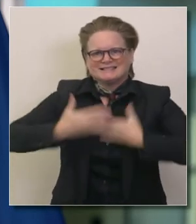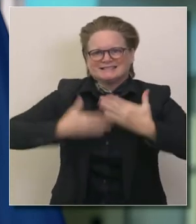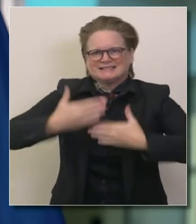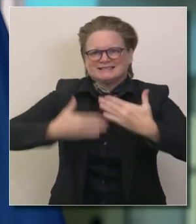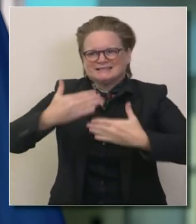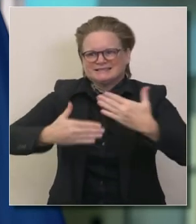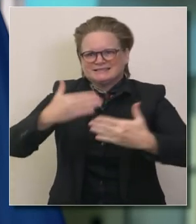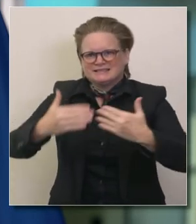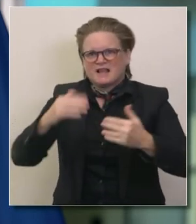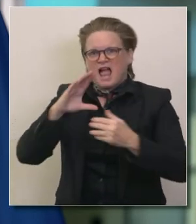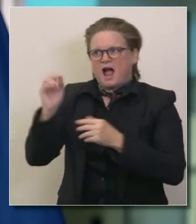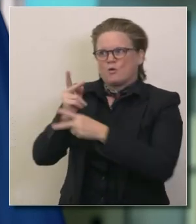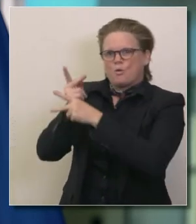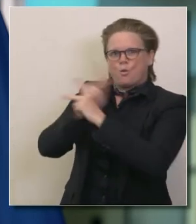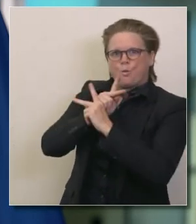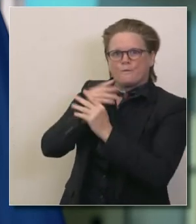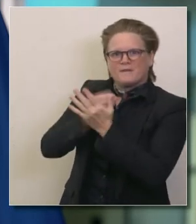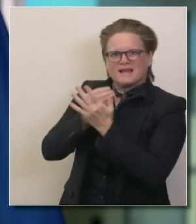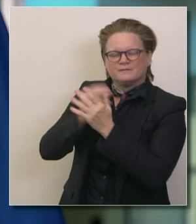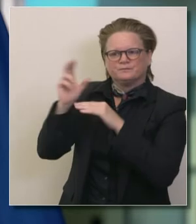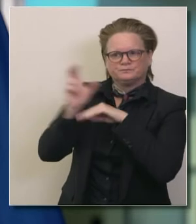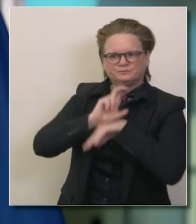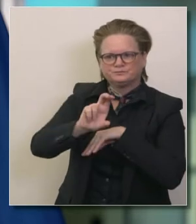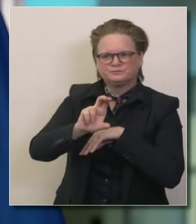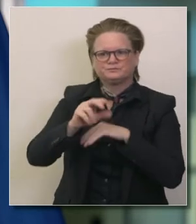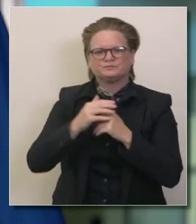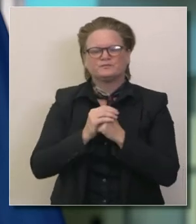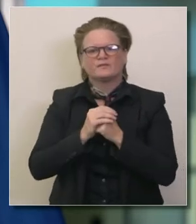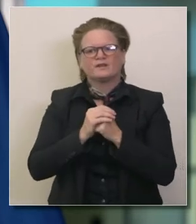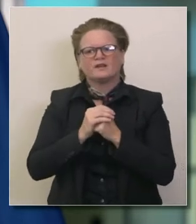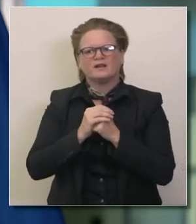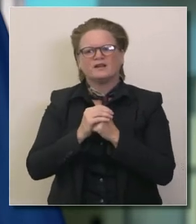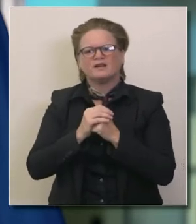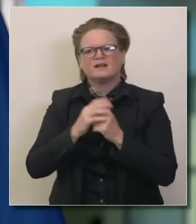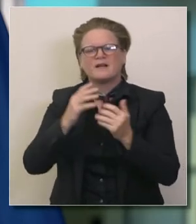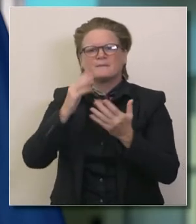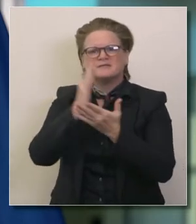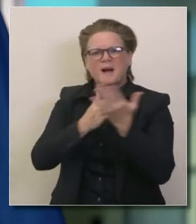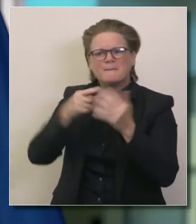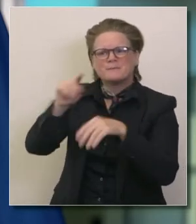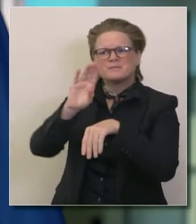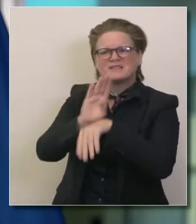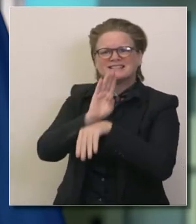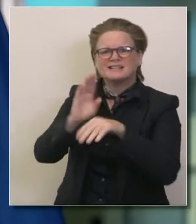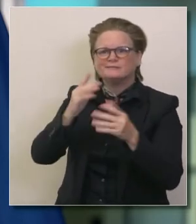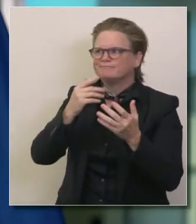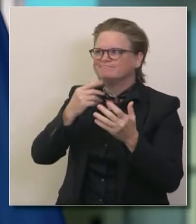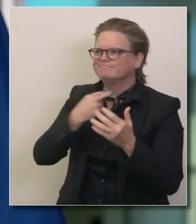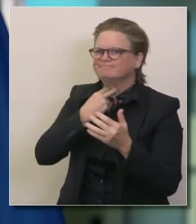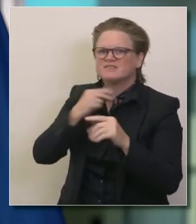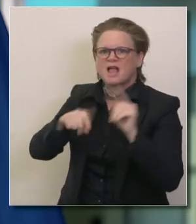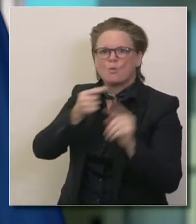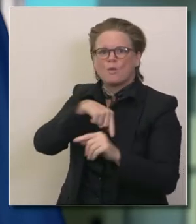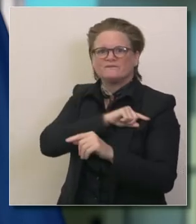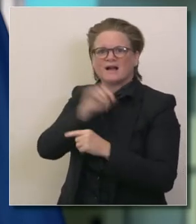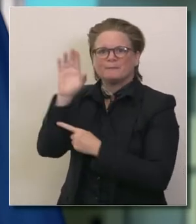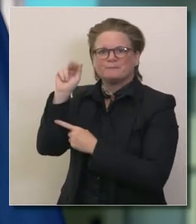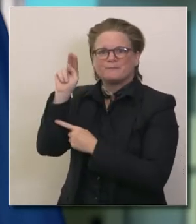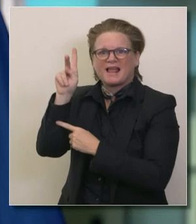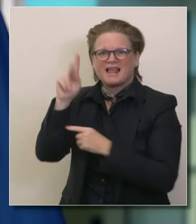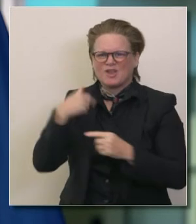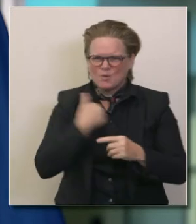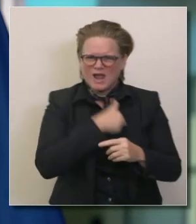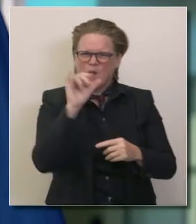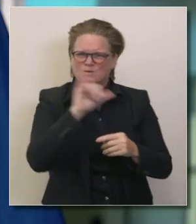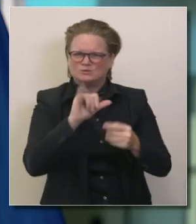pequeños negocios personas que pasan desapercibidas que no tienen relaciones con los bancos regionales o